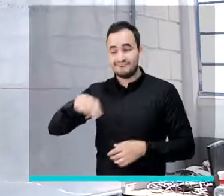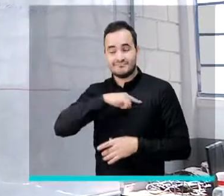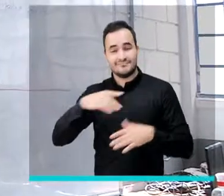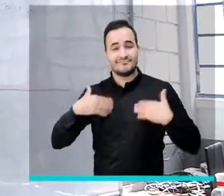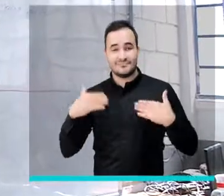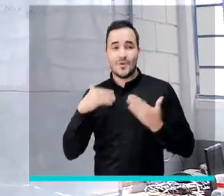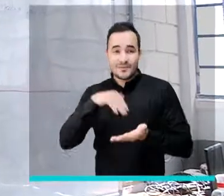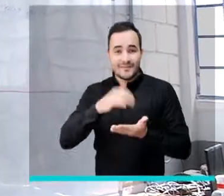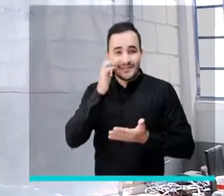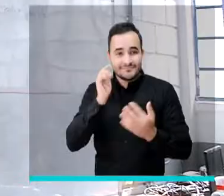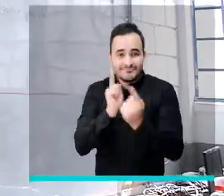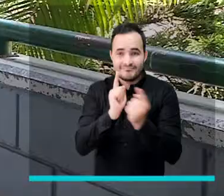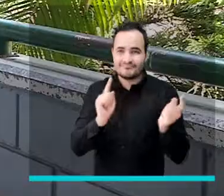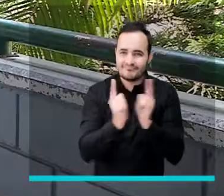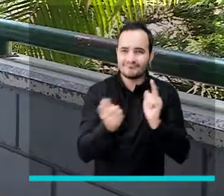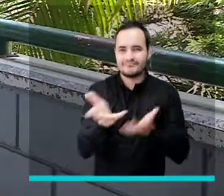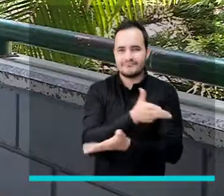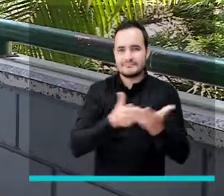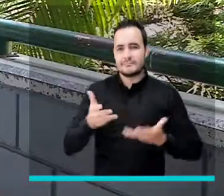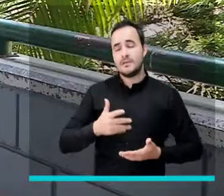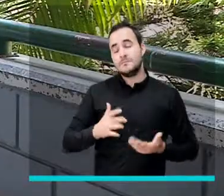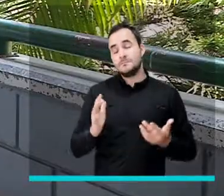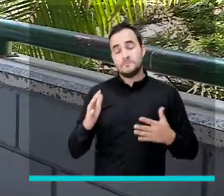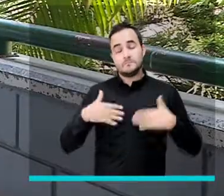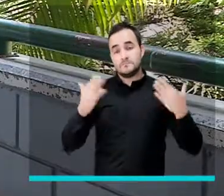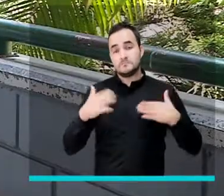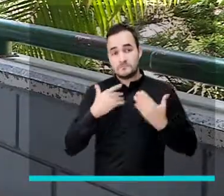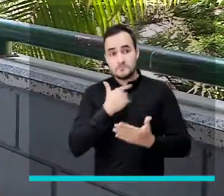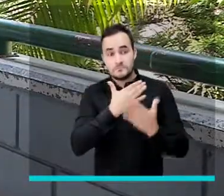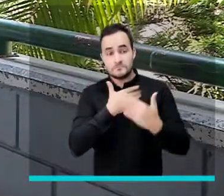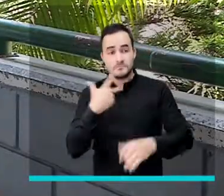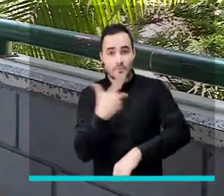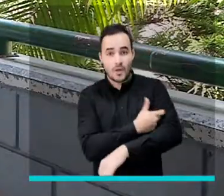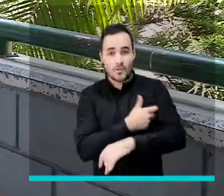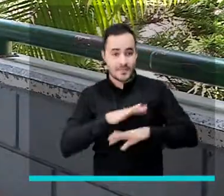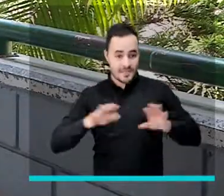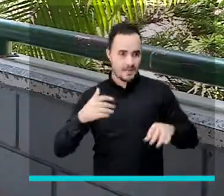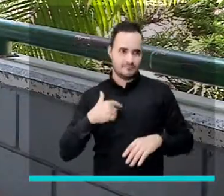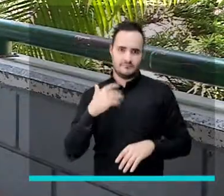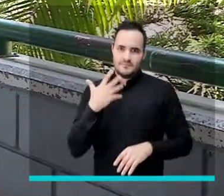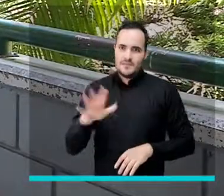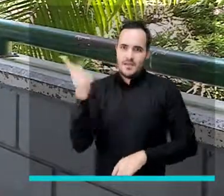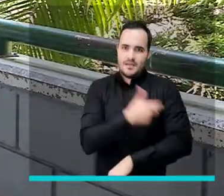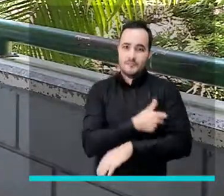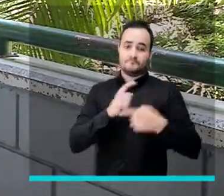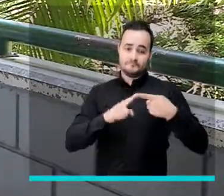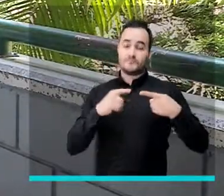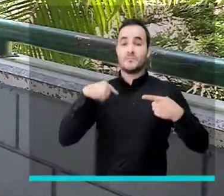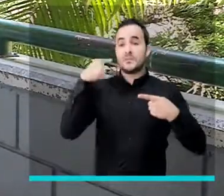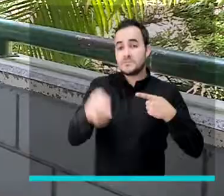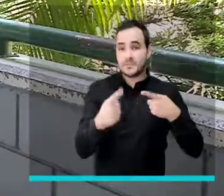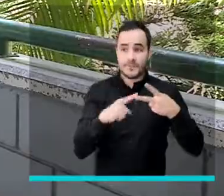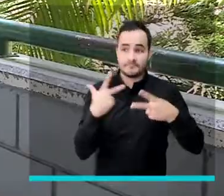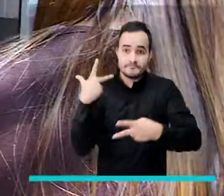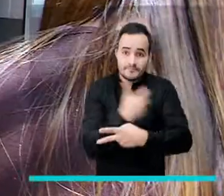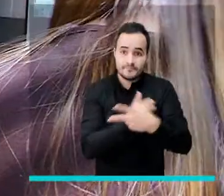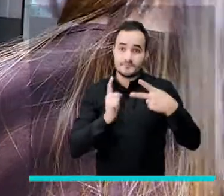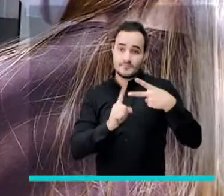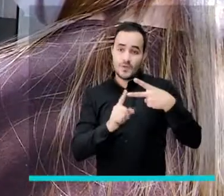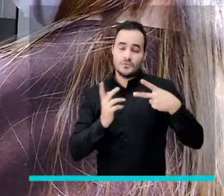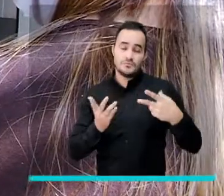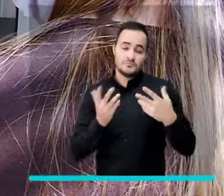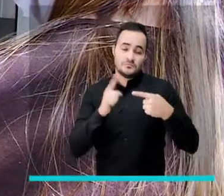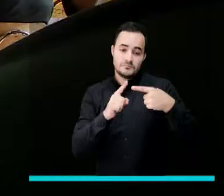queremos eso. Pero estamos felices con el tema de estar vacunados. sabemos que nos toca la segunda